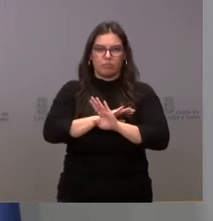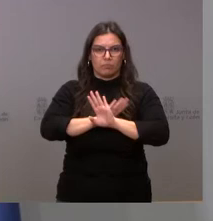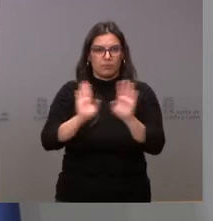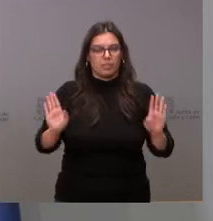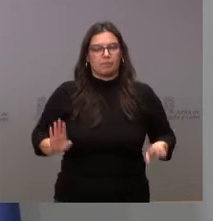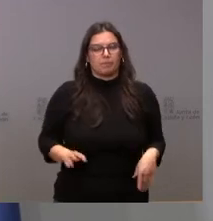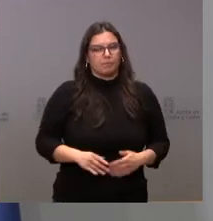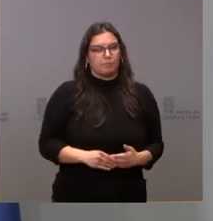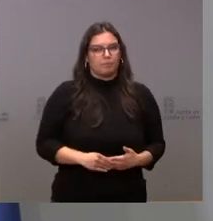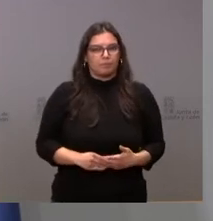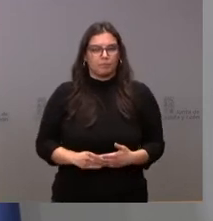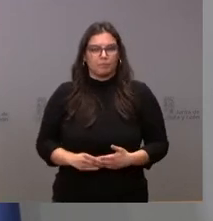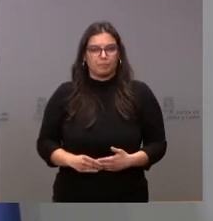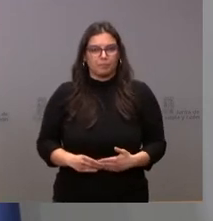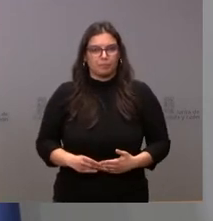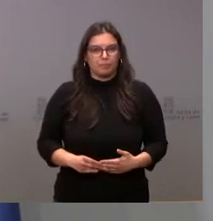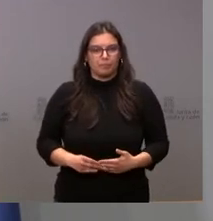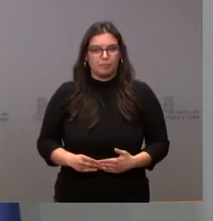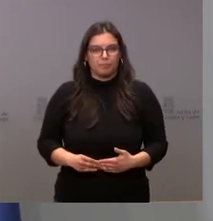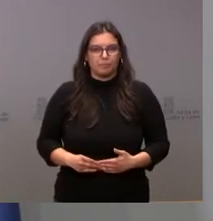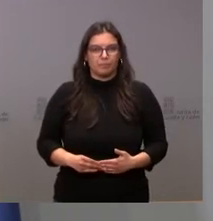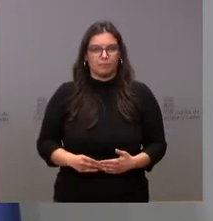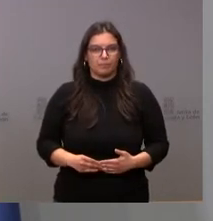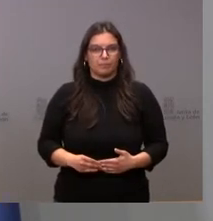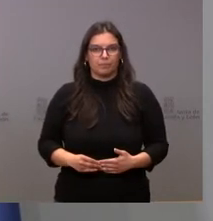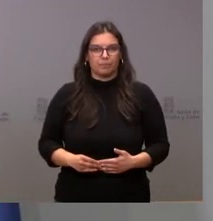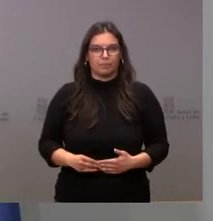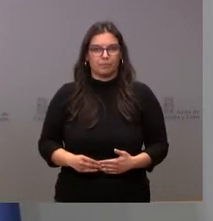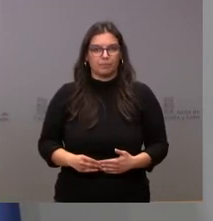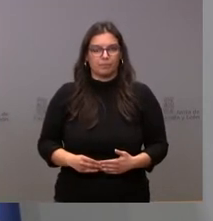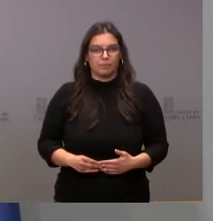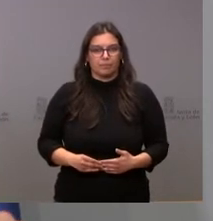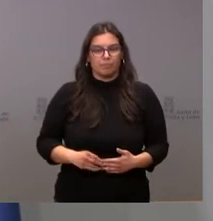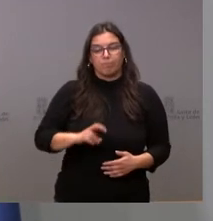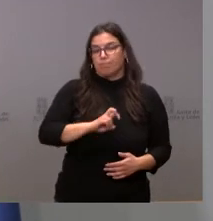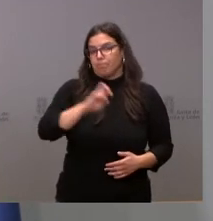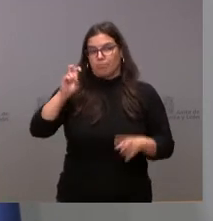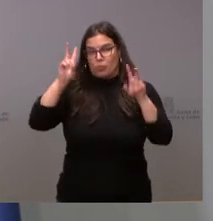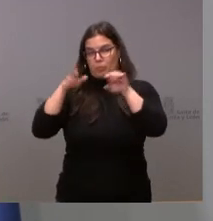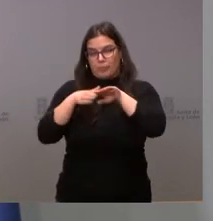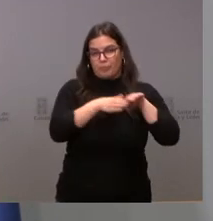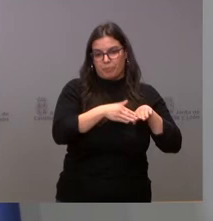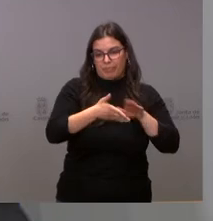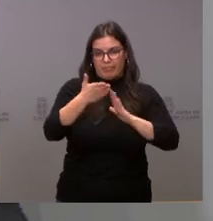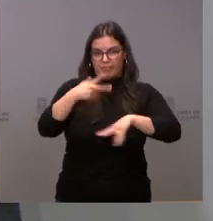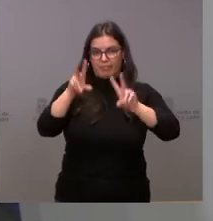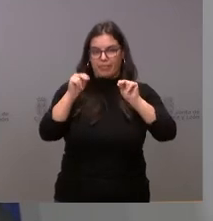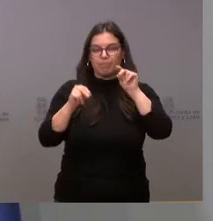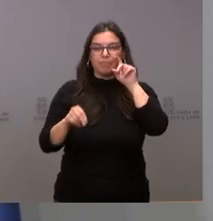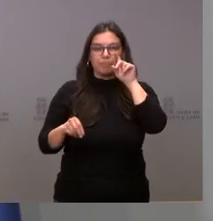multas que hubieran pagado como consecuencia de las mismas. Y en otro orden de cosas, ya por ir finalizando,